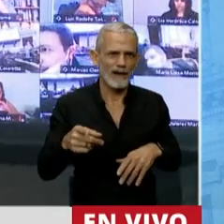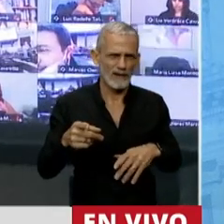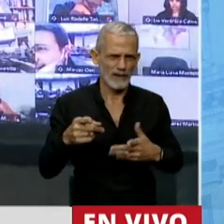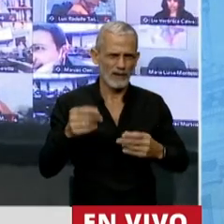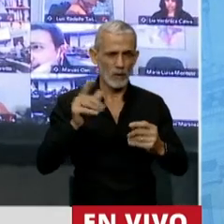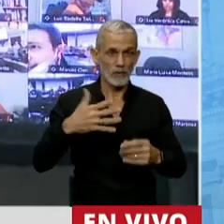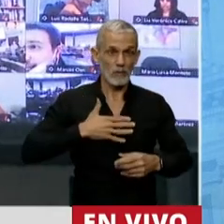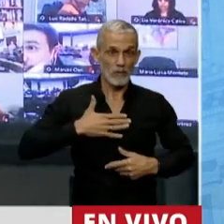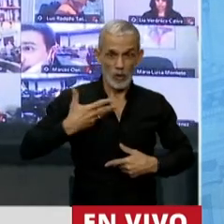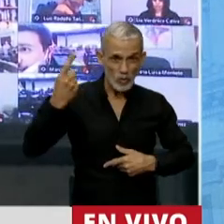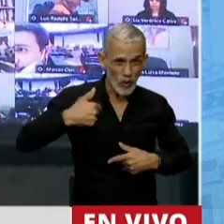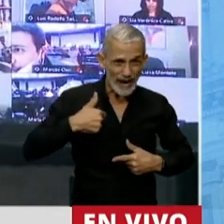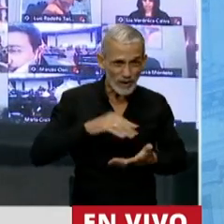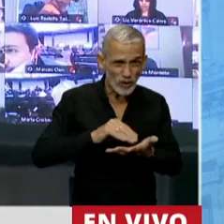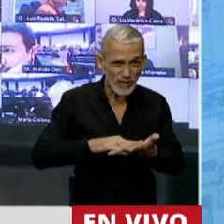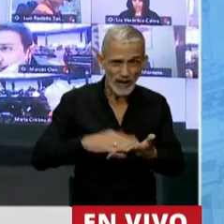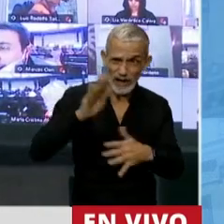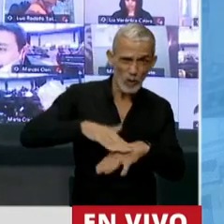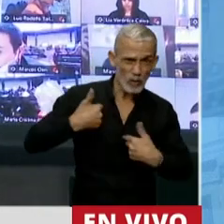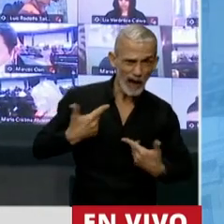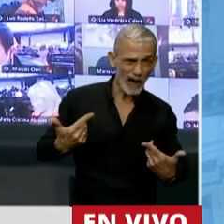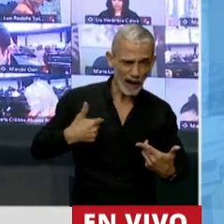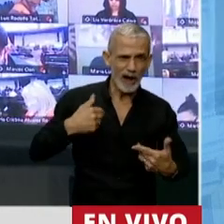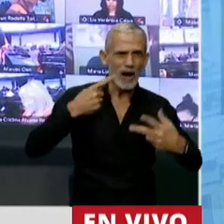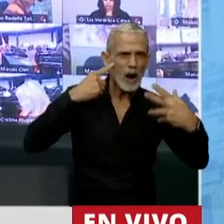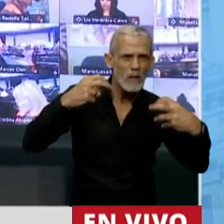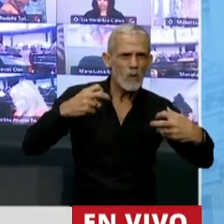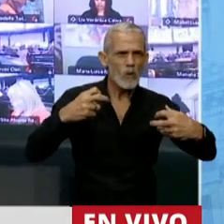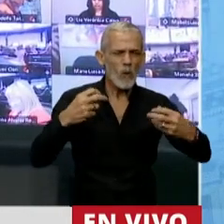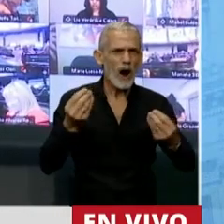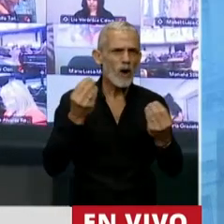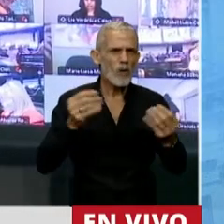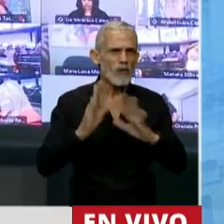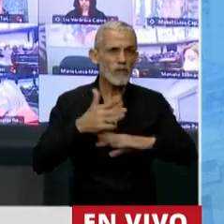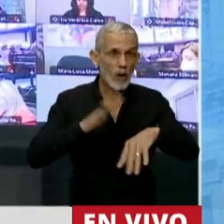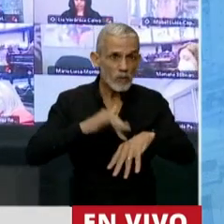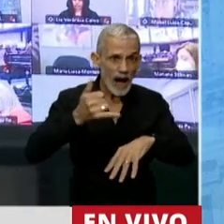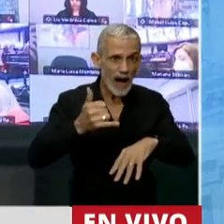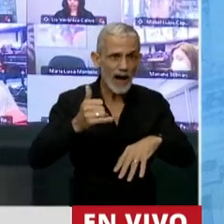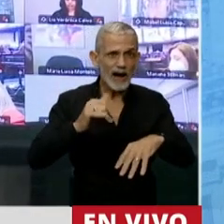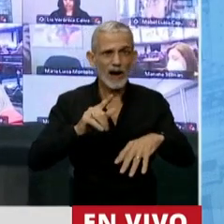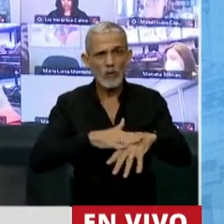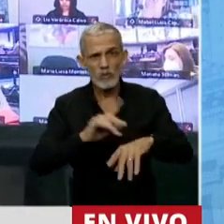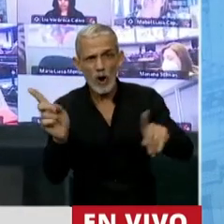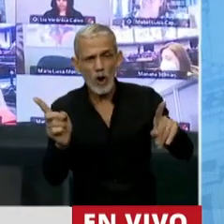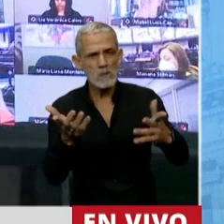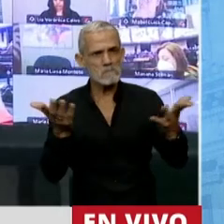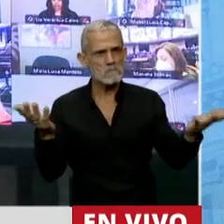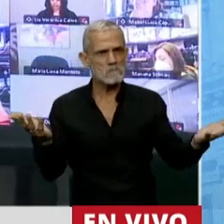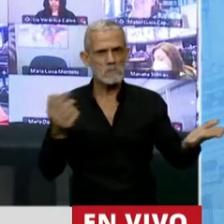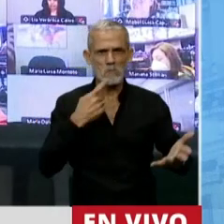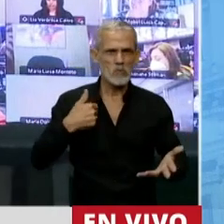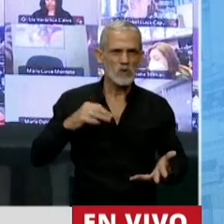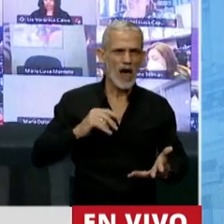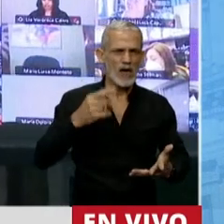criminaliza al propietario de la tierra sin indagar la culpabilidad, es lo que le decía, el